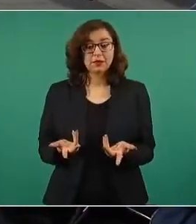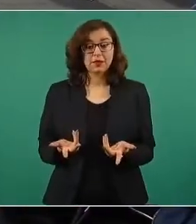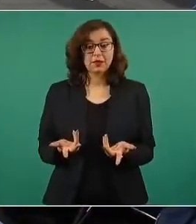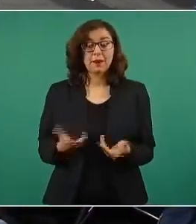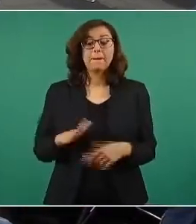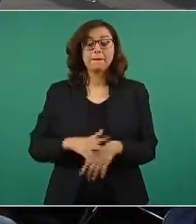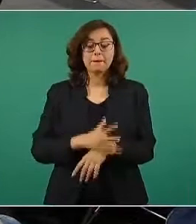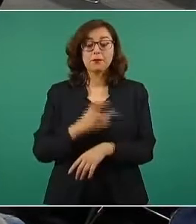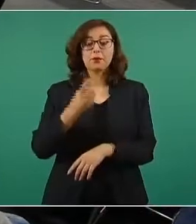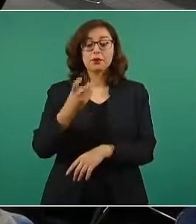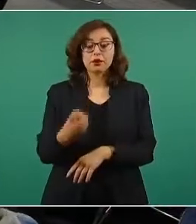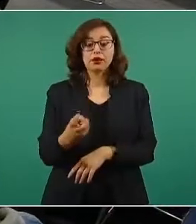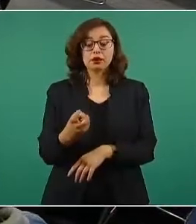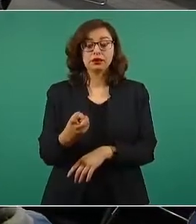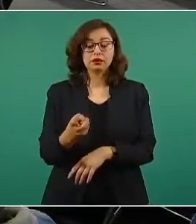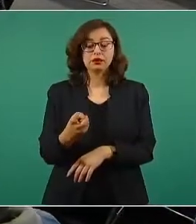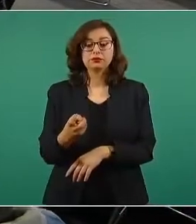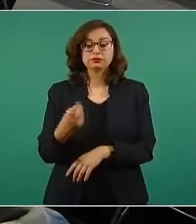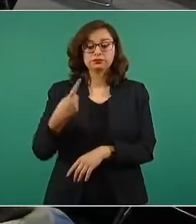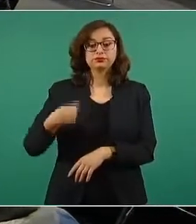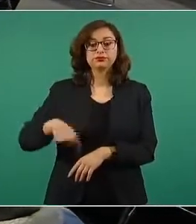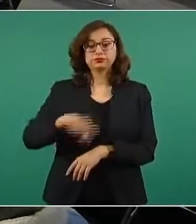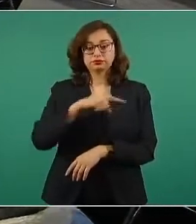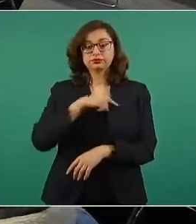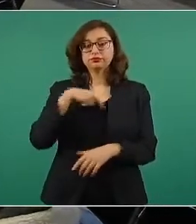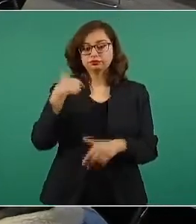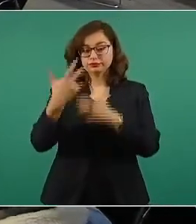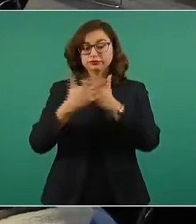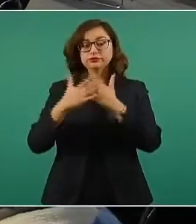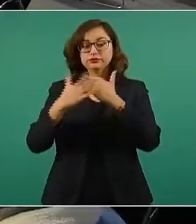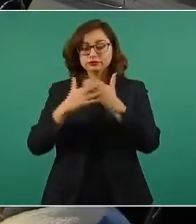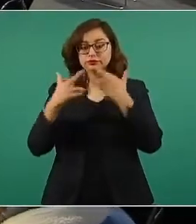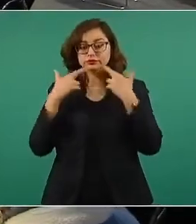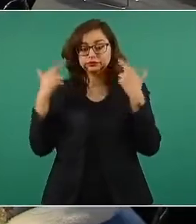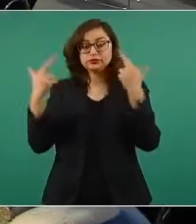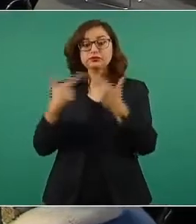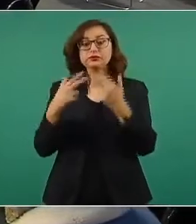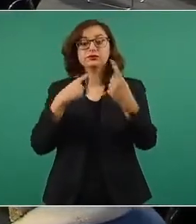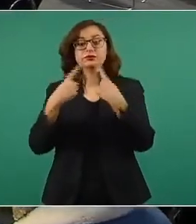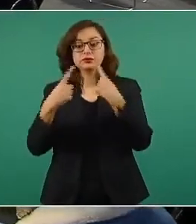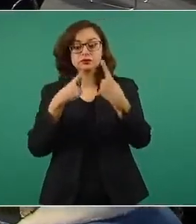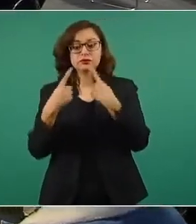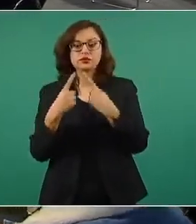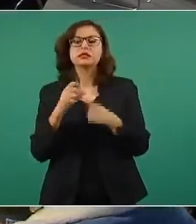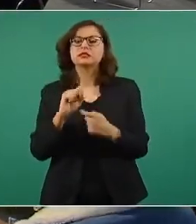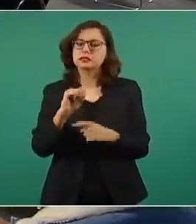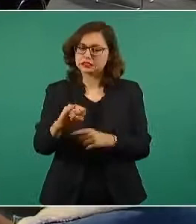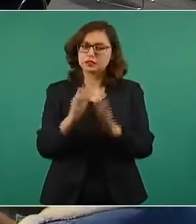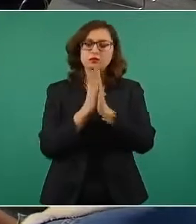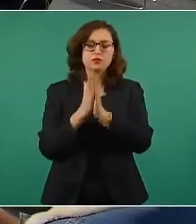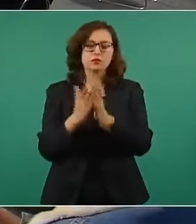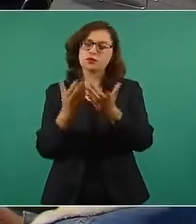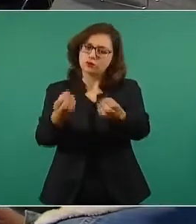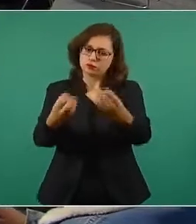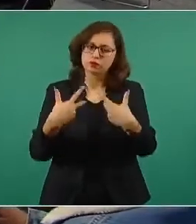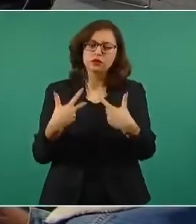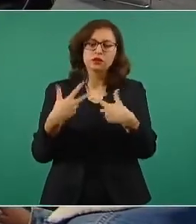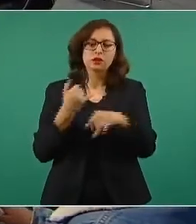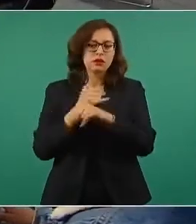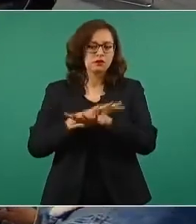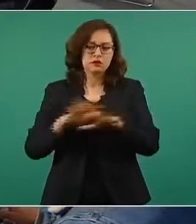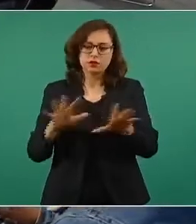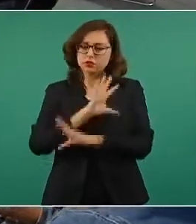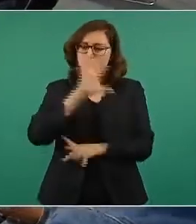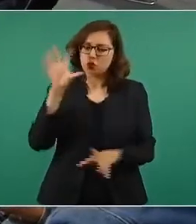Por eso vamos a tener una reunión. Y te pido que sí nos envíes toda la información que